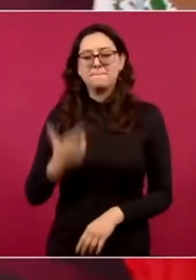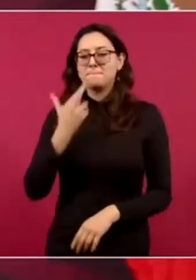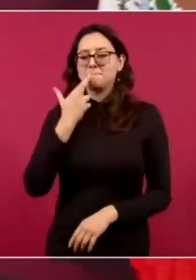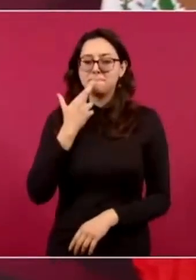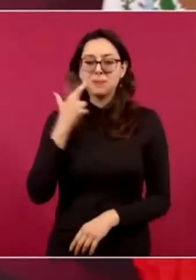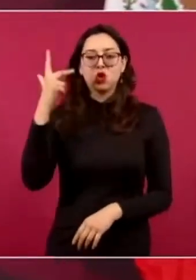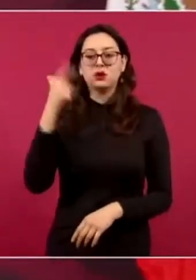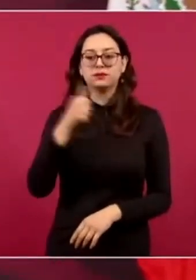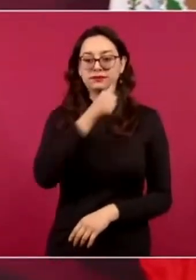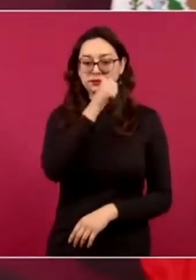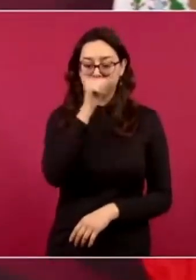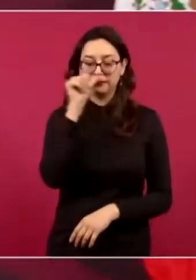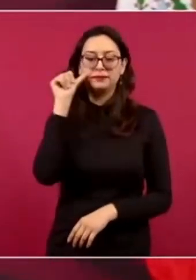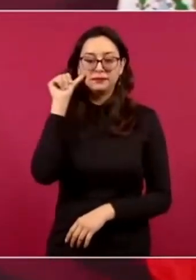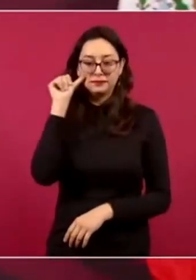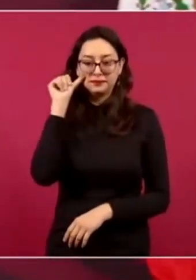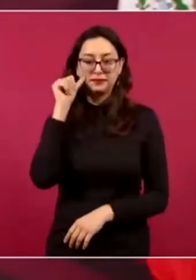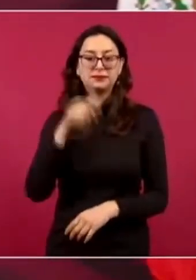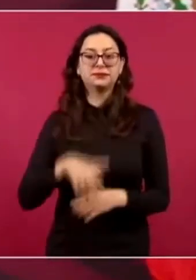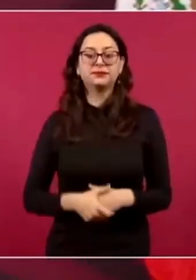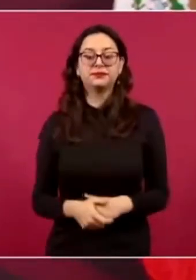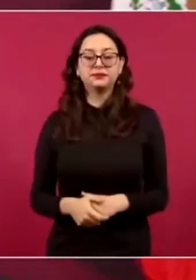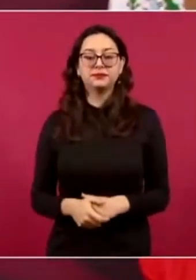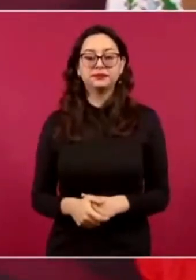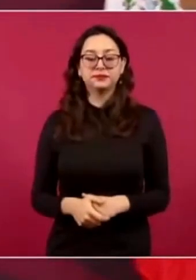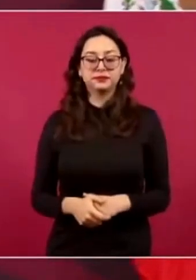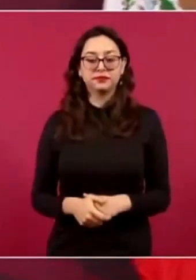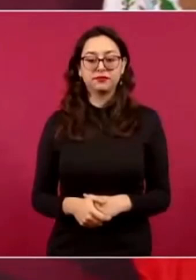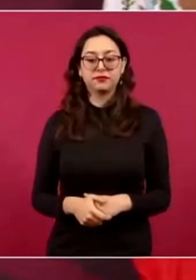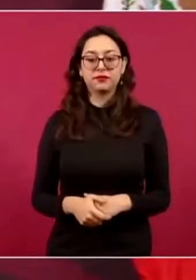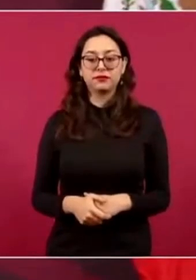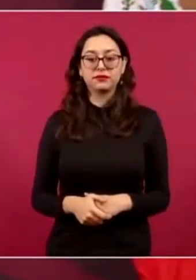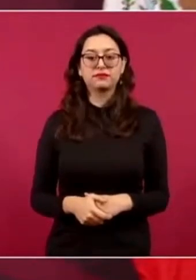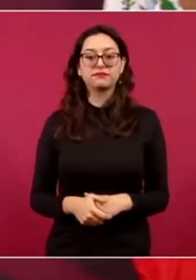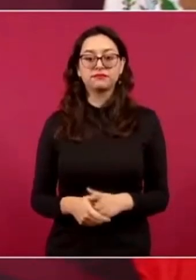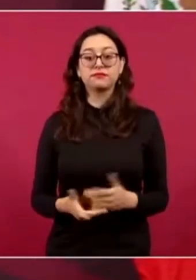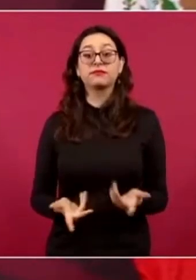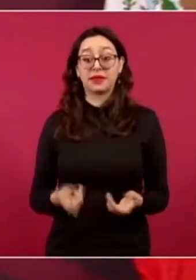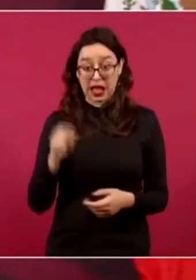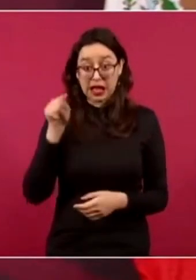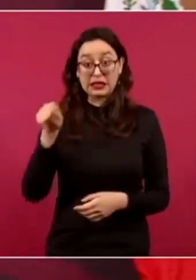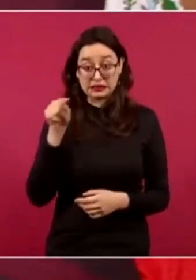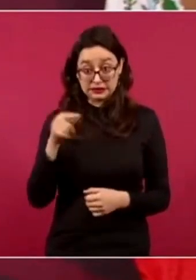García entonces me va a acompañar John Kerry